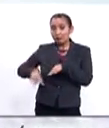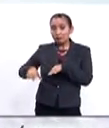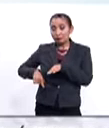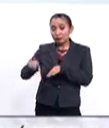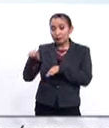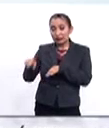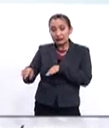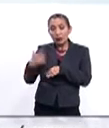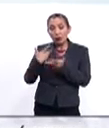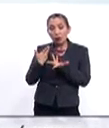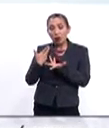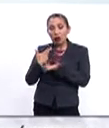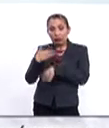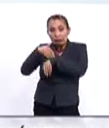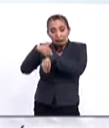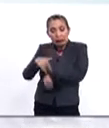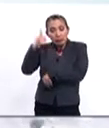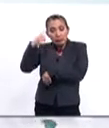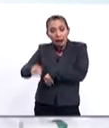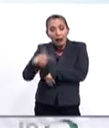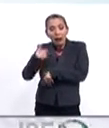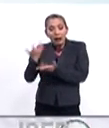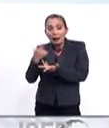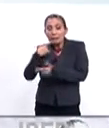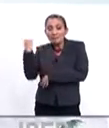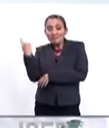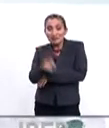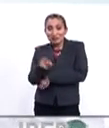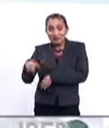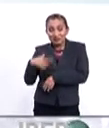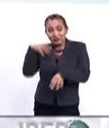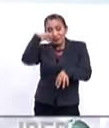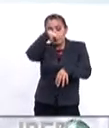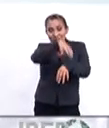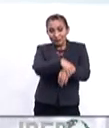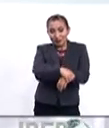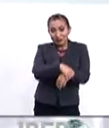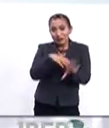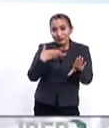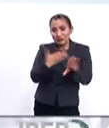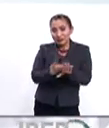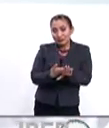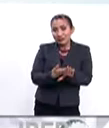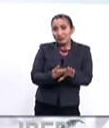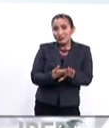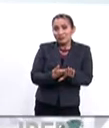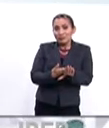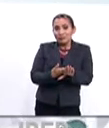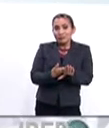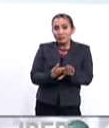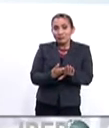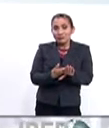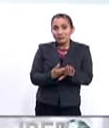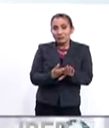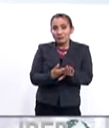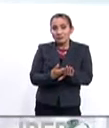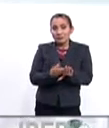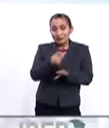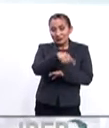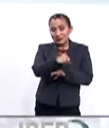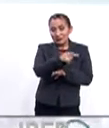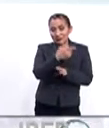se prestaron para que se instalara este show contra el